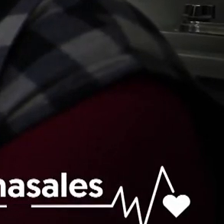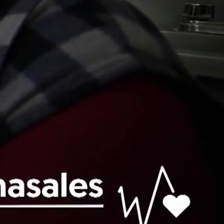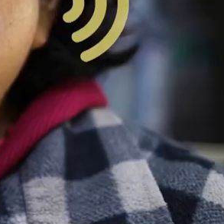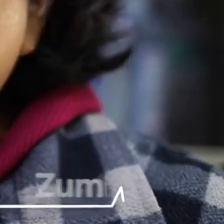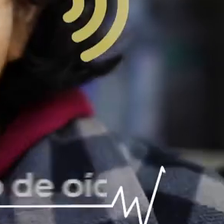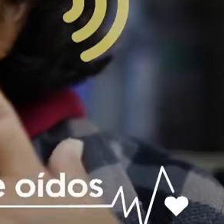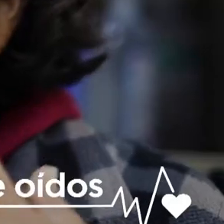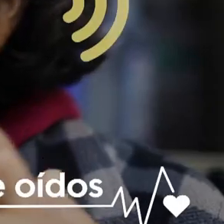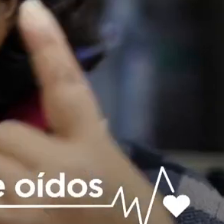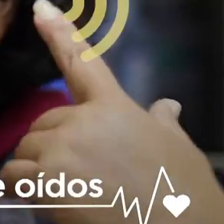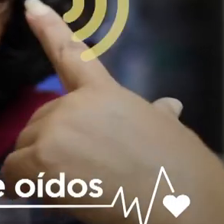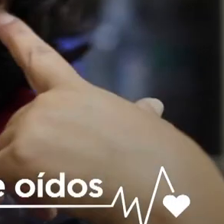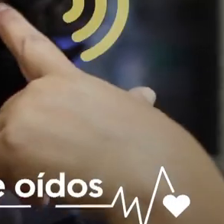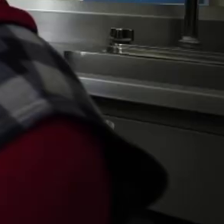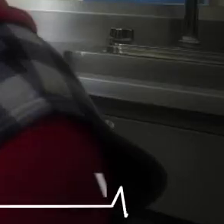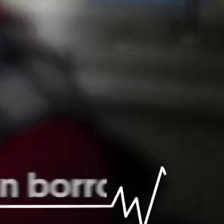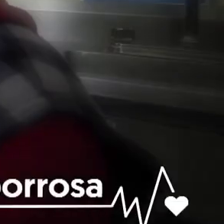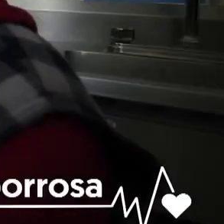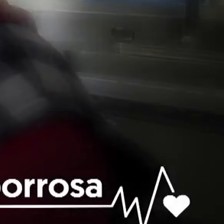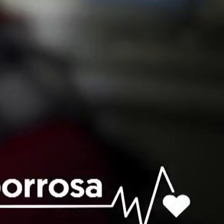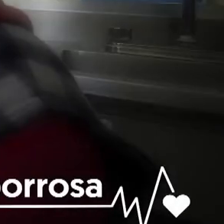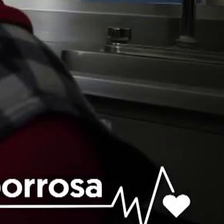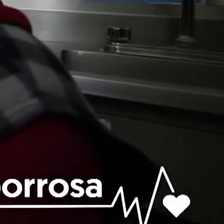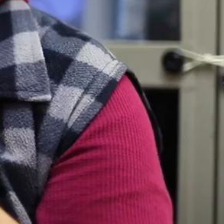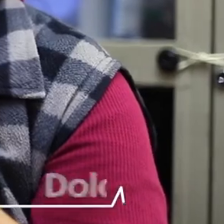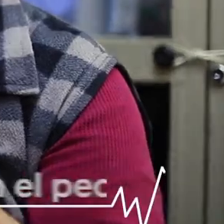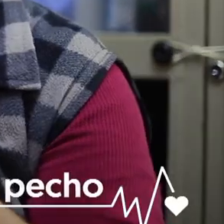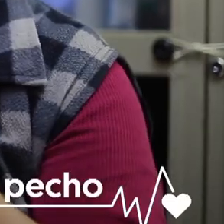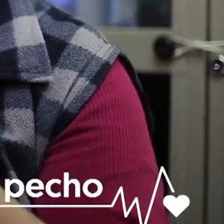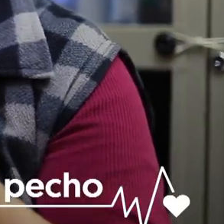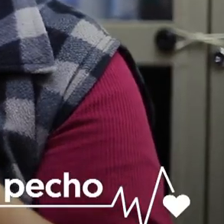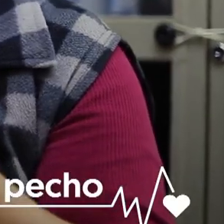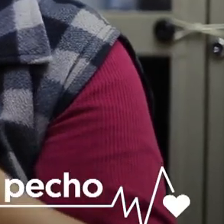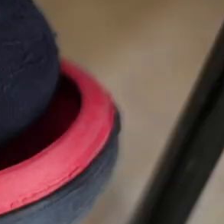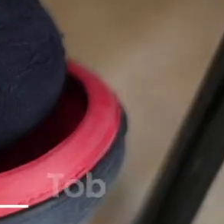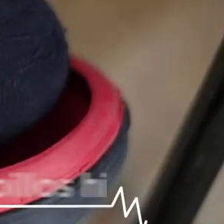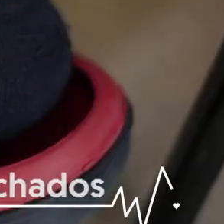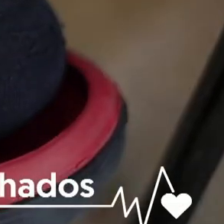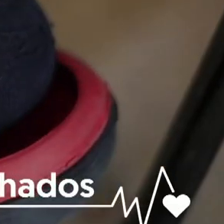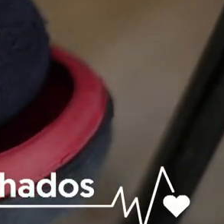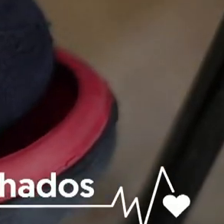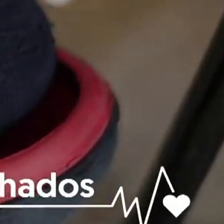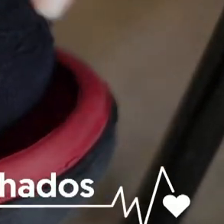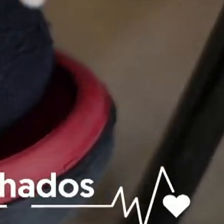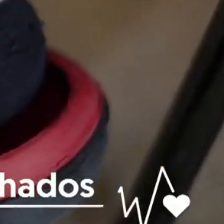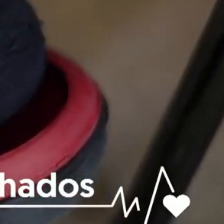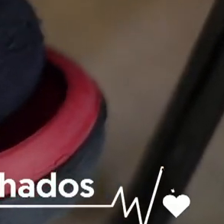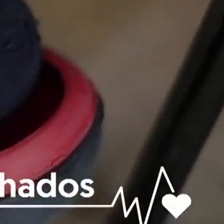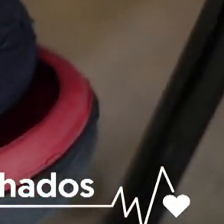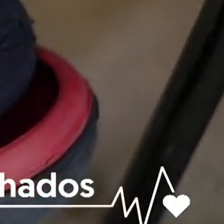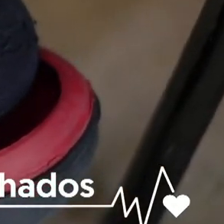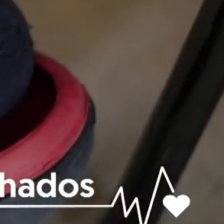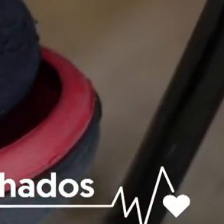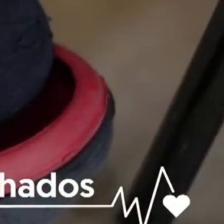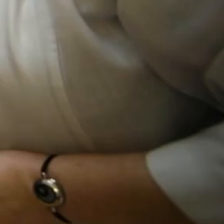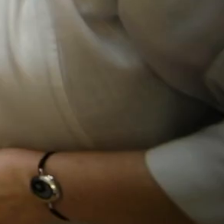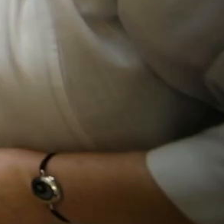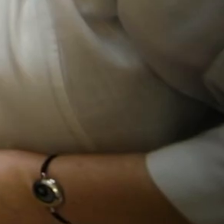nasales, zumbido de oídos, visión borrosa, dolor en el pecho o tener los tobillos hinchados.